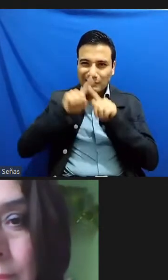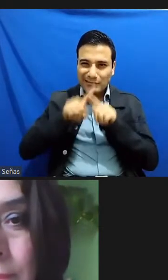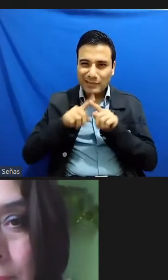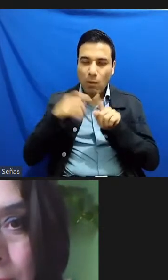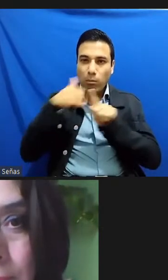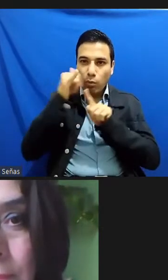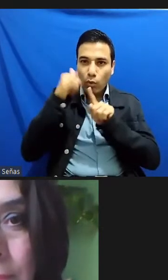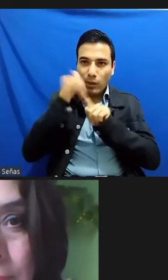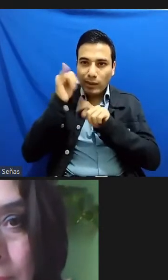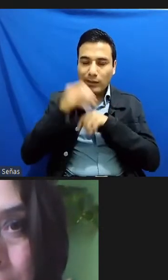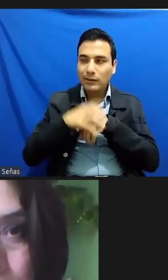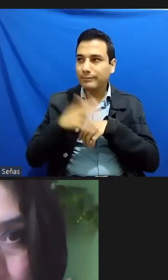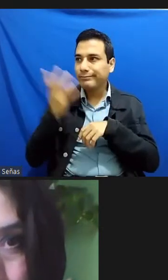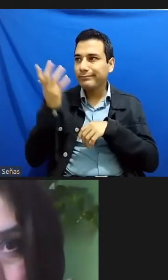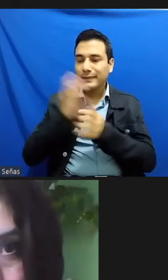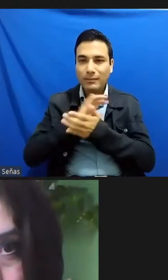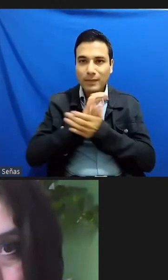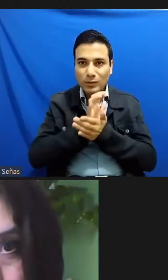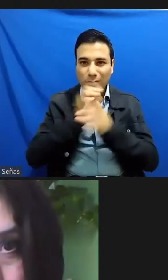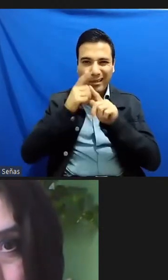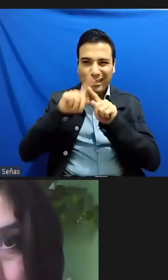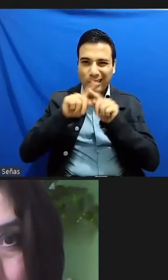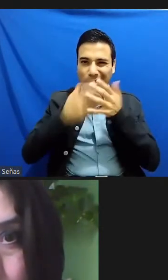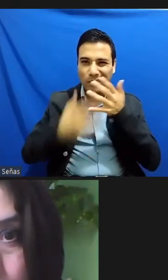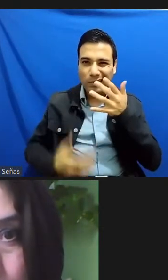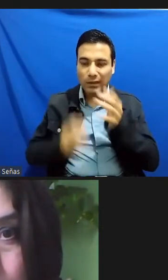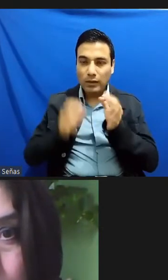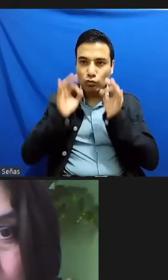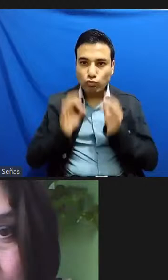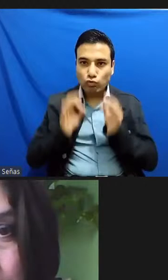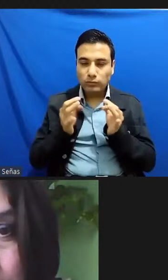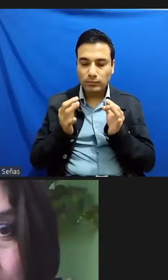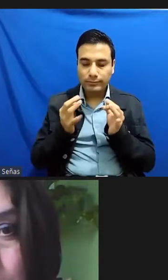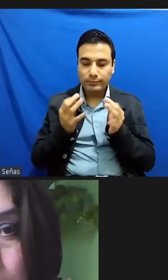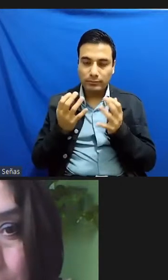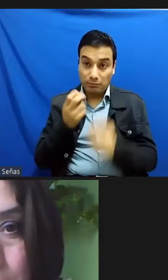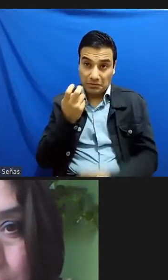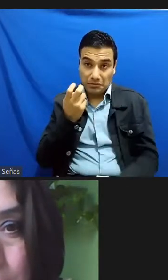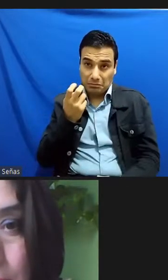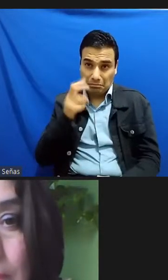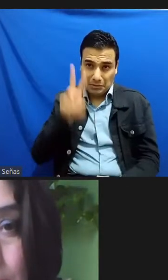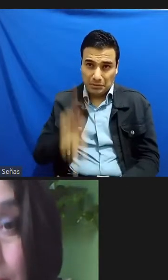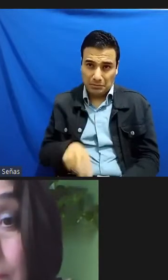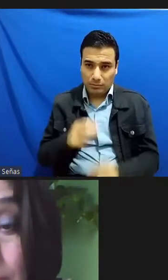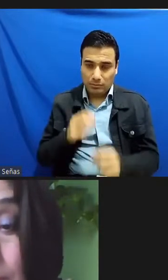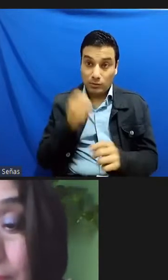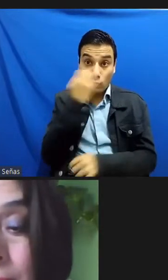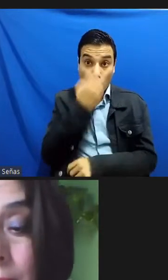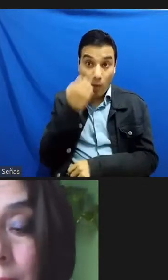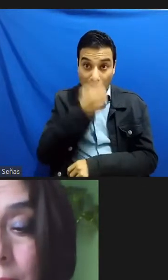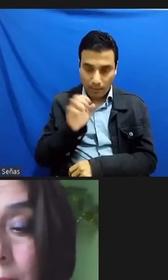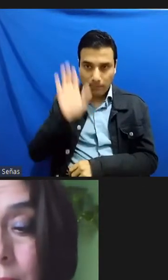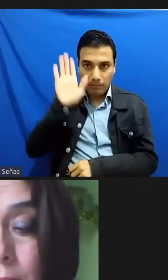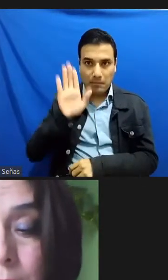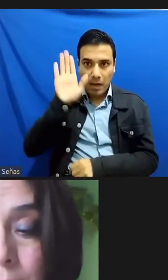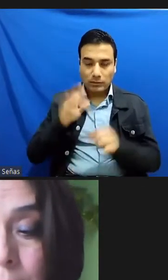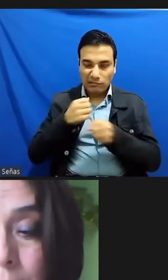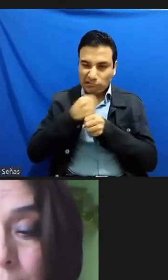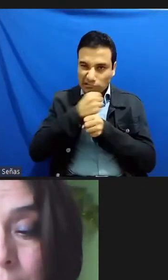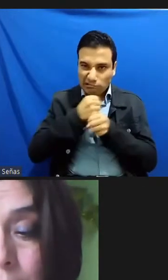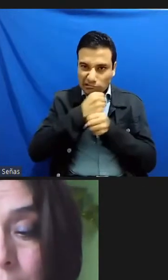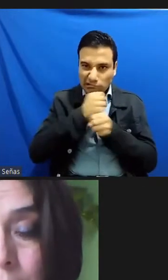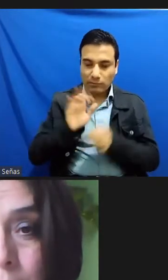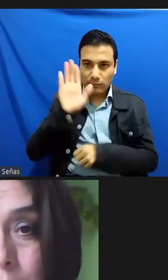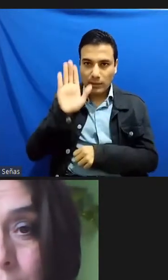discriminación etcétera pues en las escuelas que me parecen verdaderos campos de tortura yo no conozco a nadie realmente